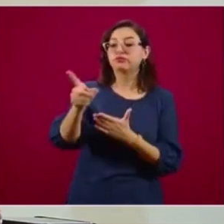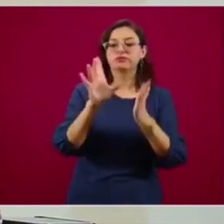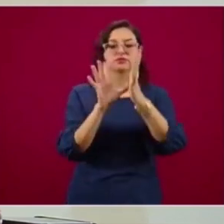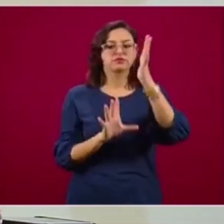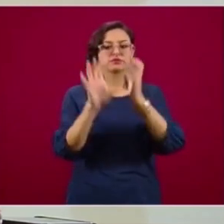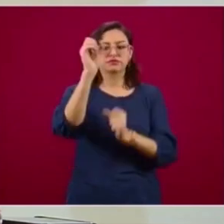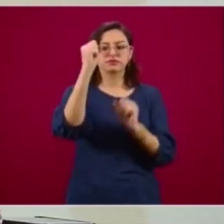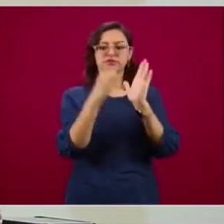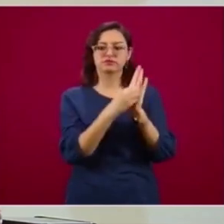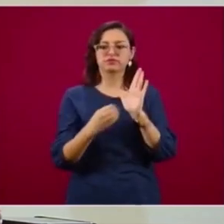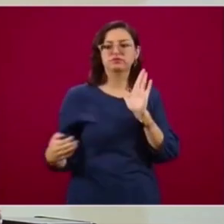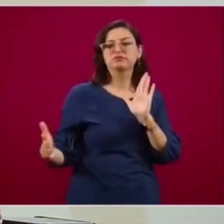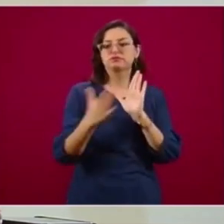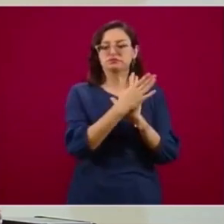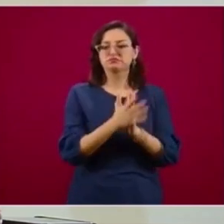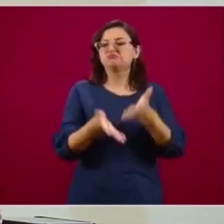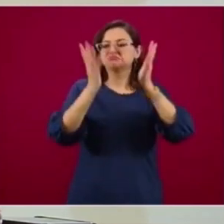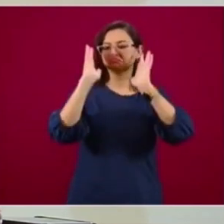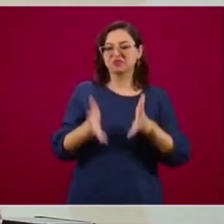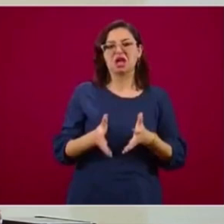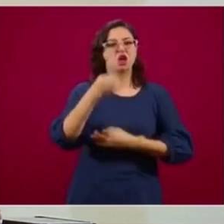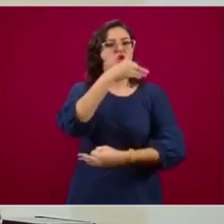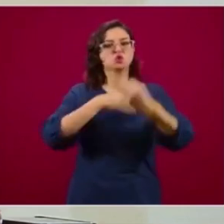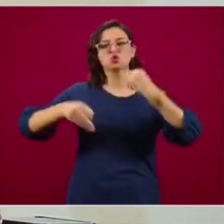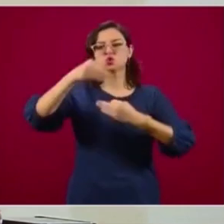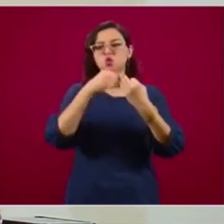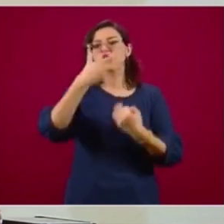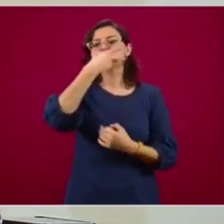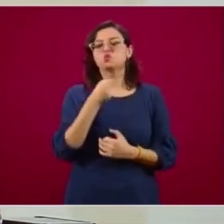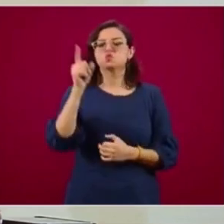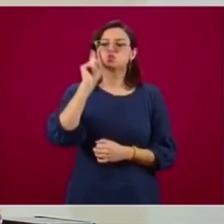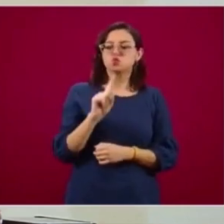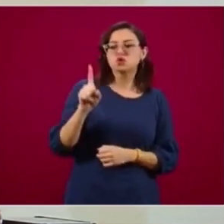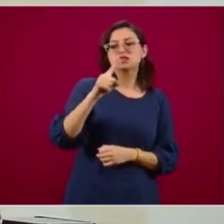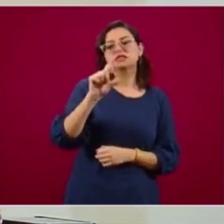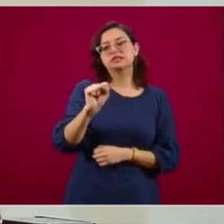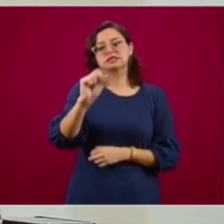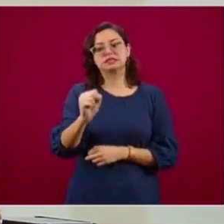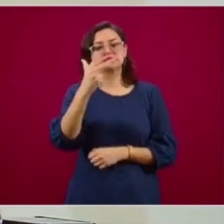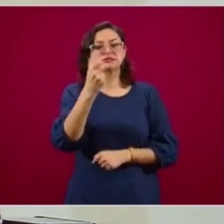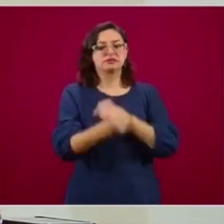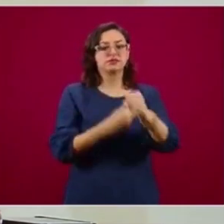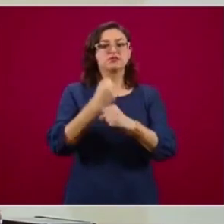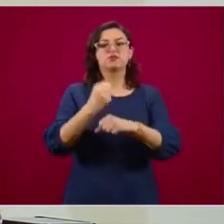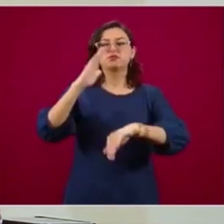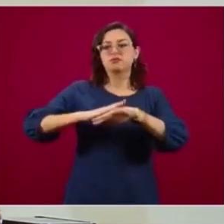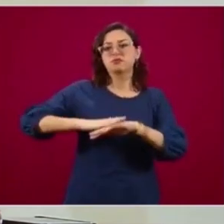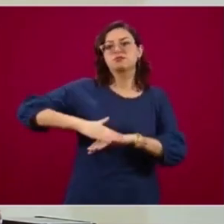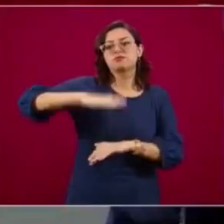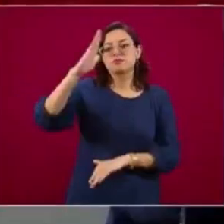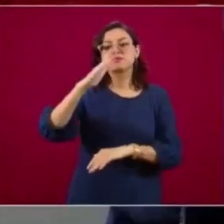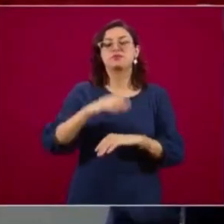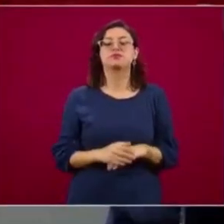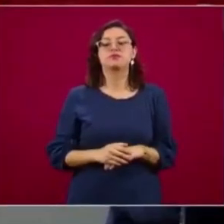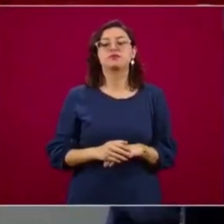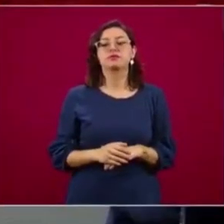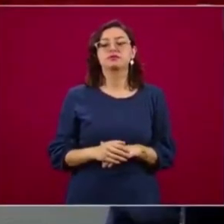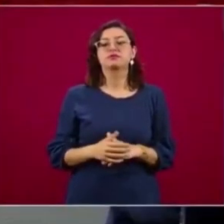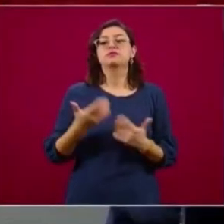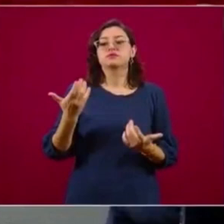de los 65 años en el caso de personas indígenas y afromexicanas. Este es un